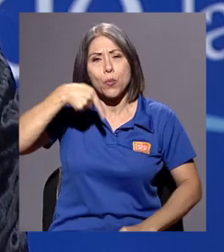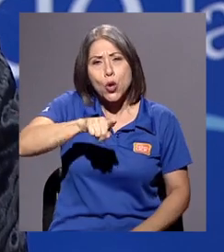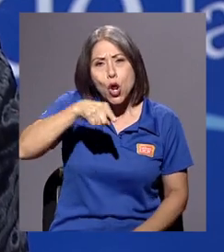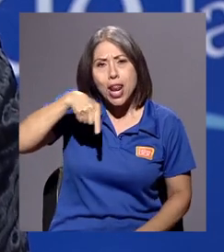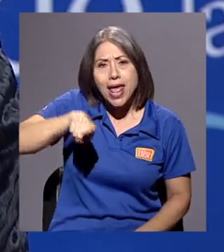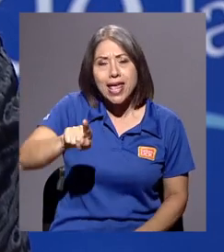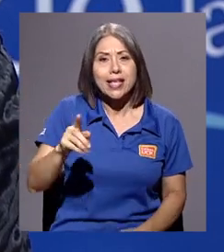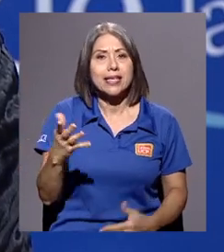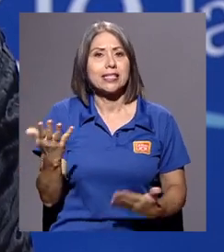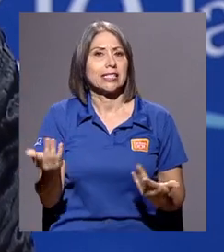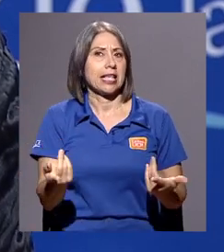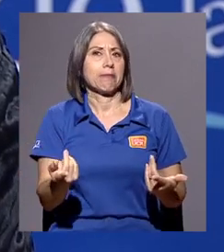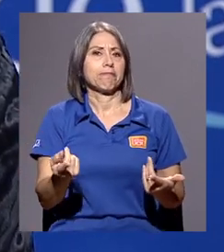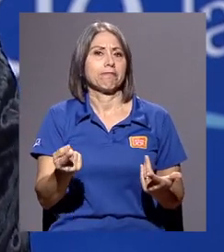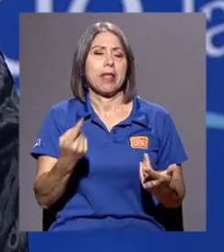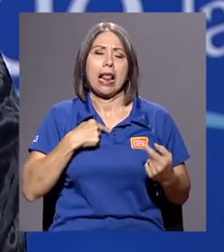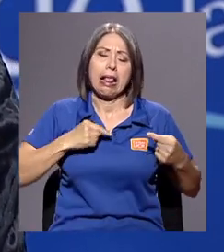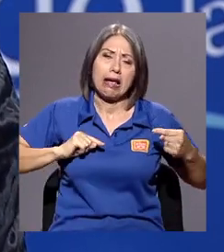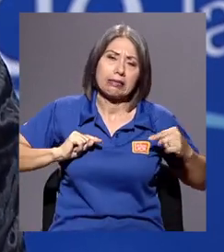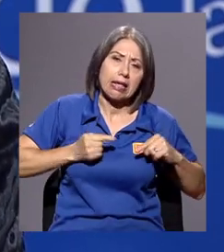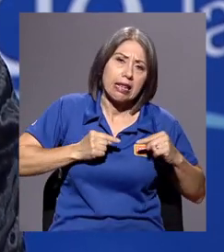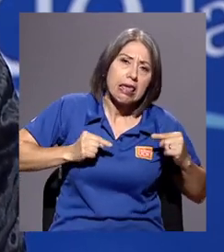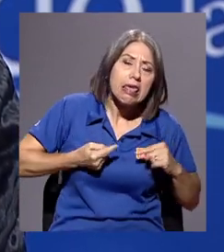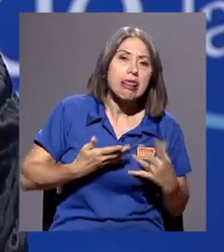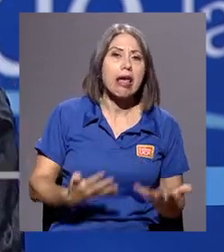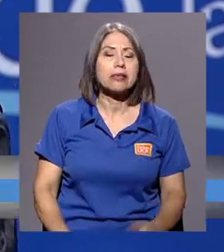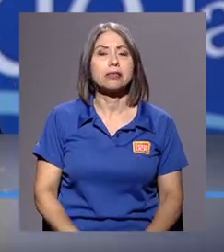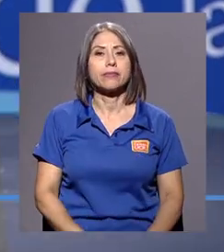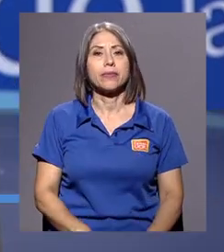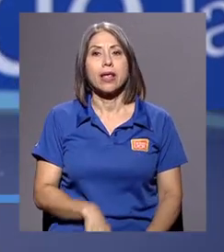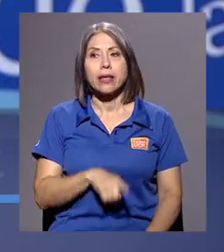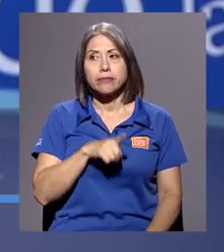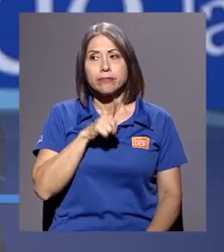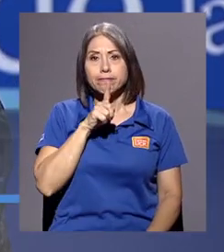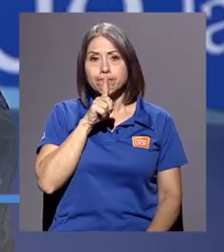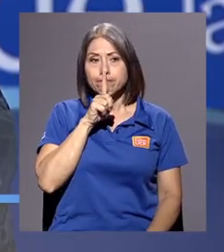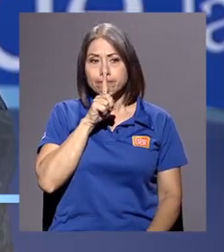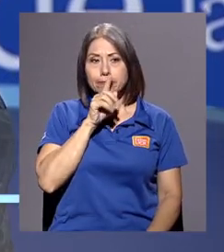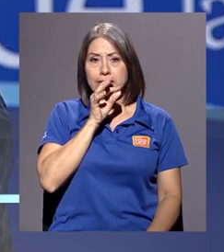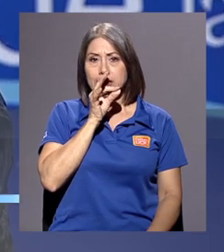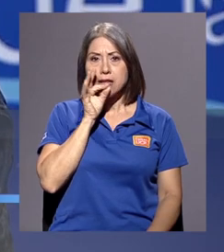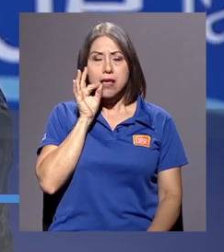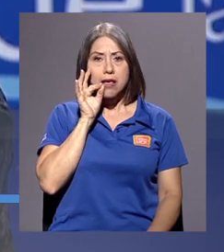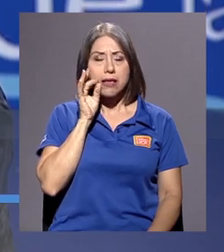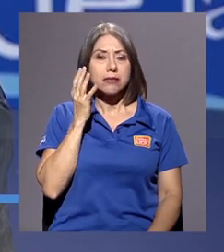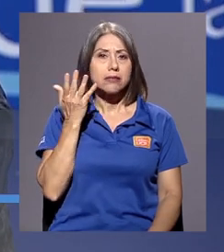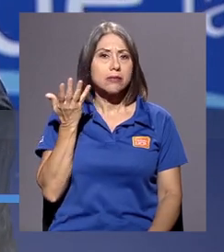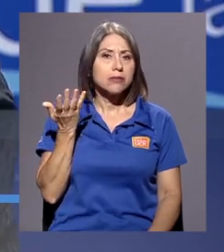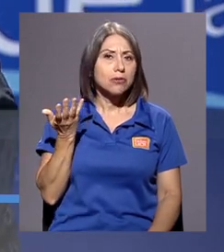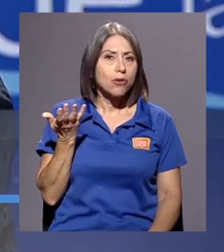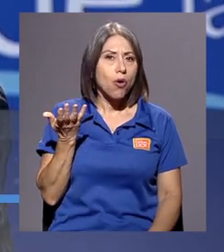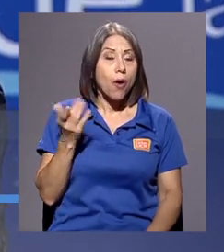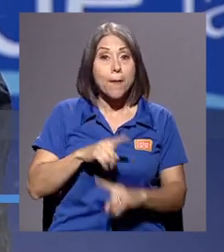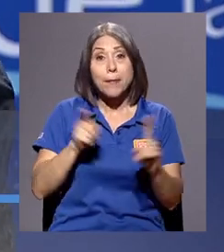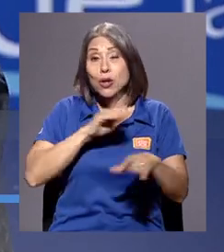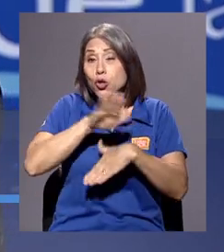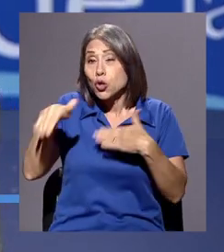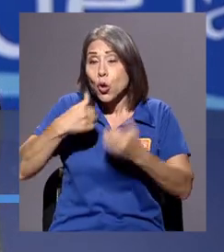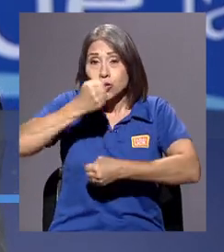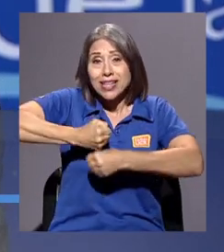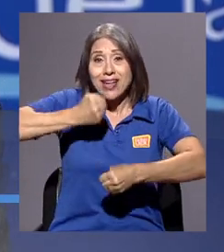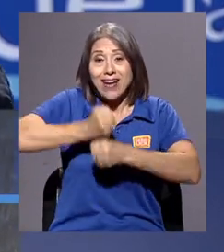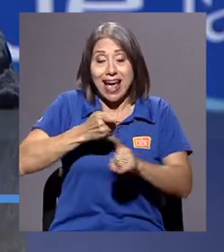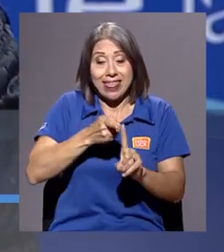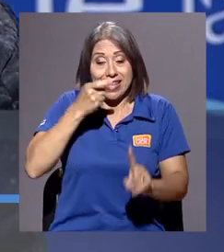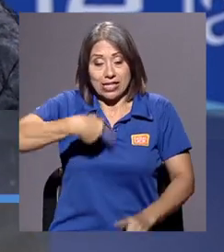las heridas, el silencio, pero todo